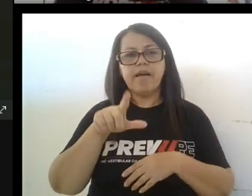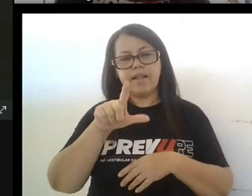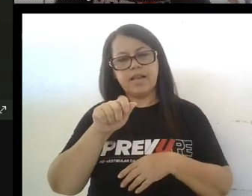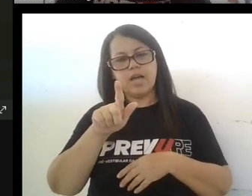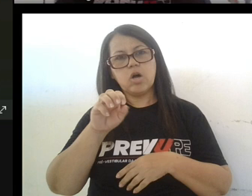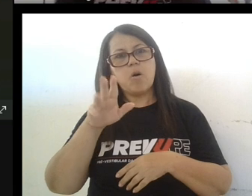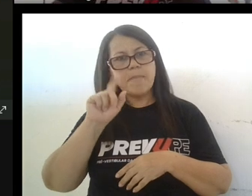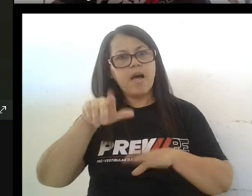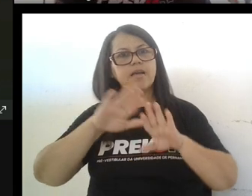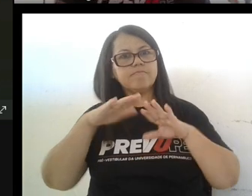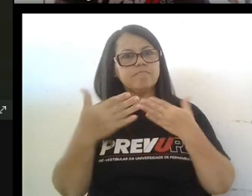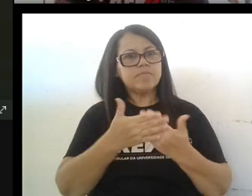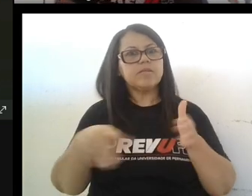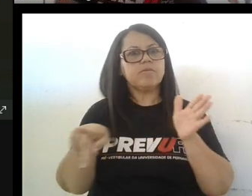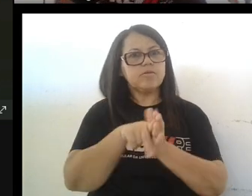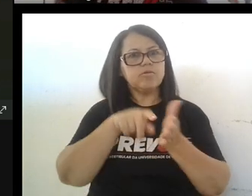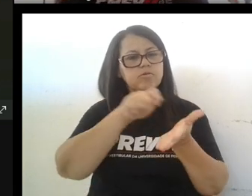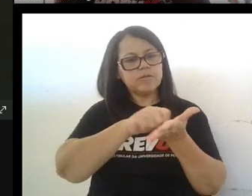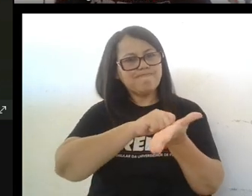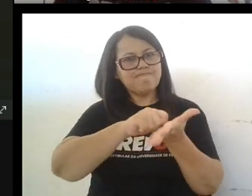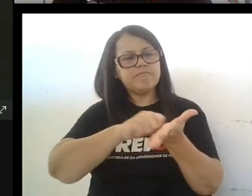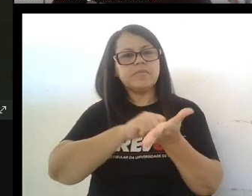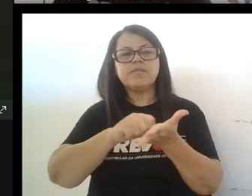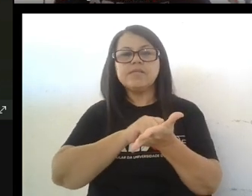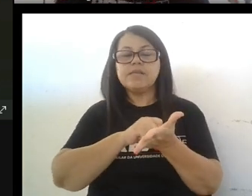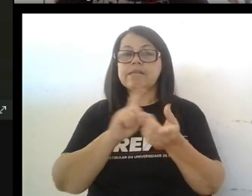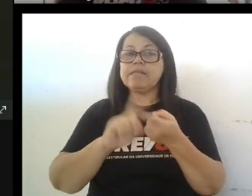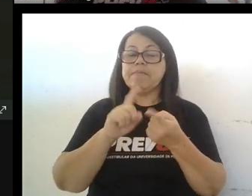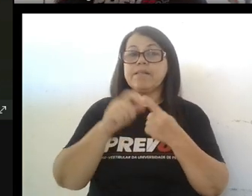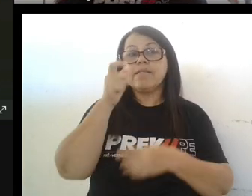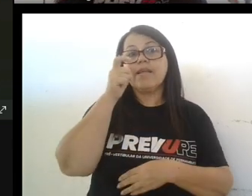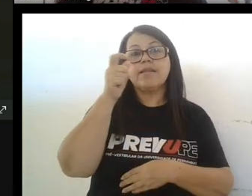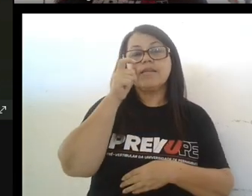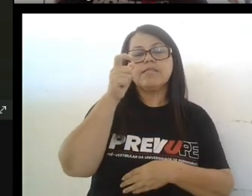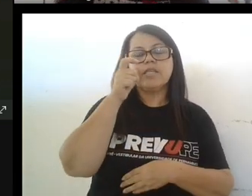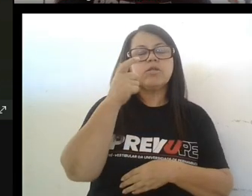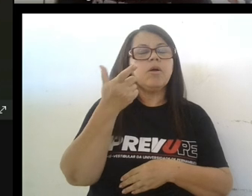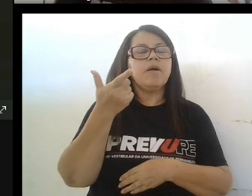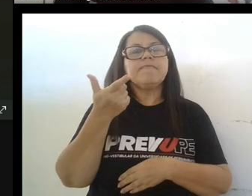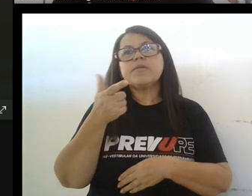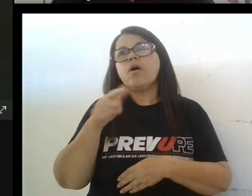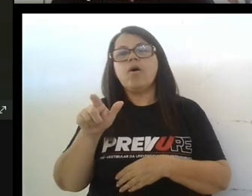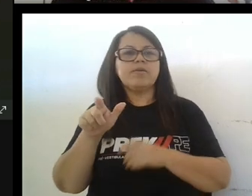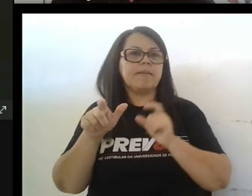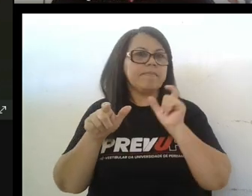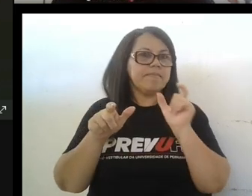materiales escolares muy interesante este otro en